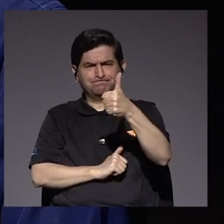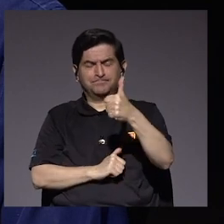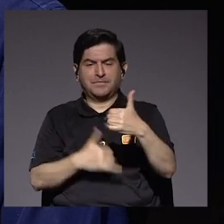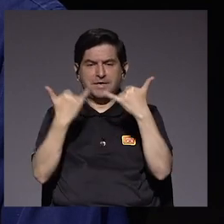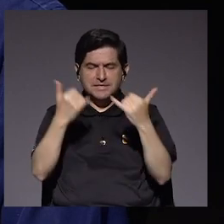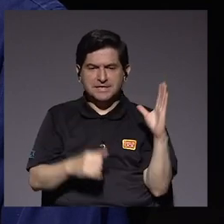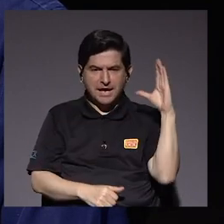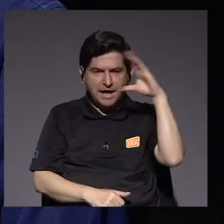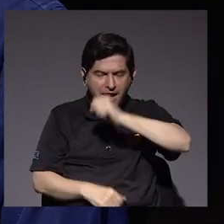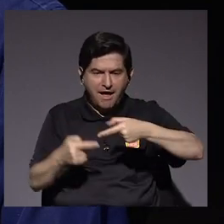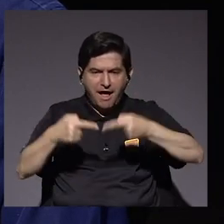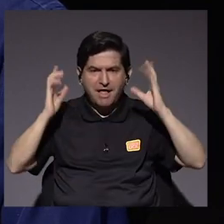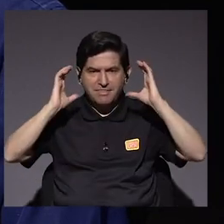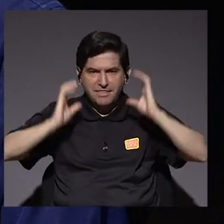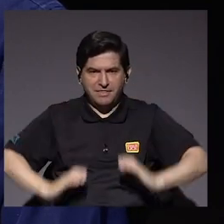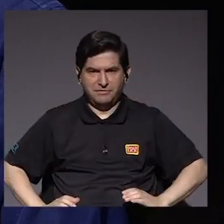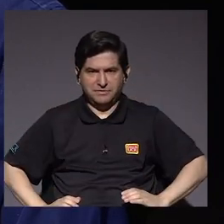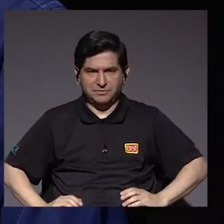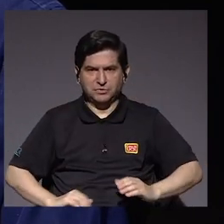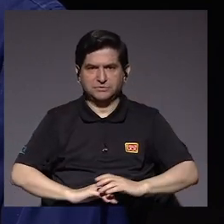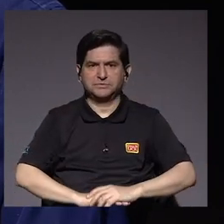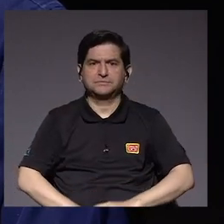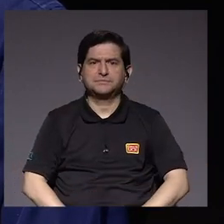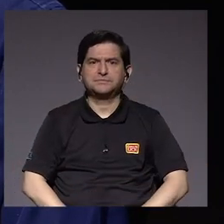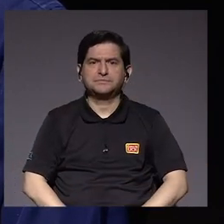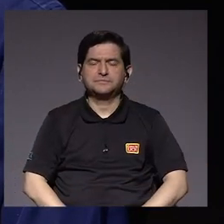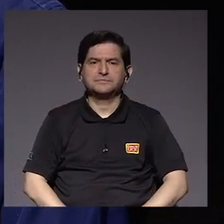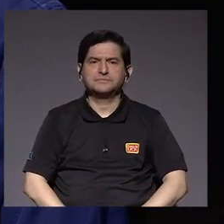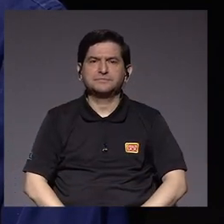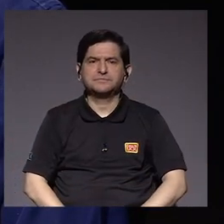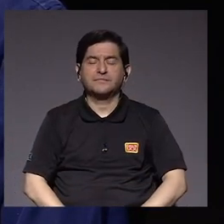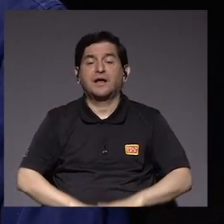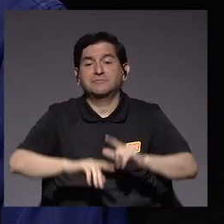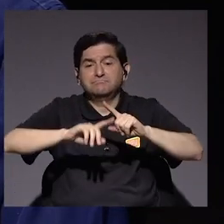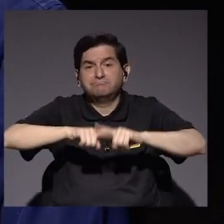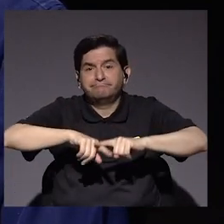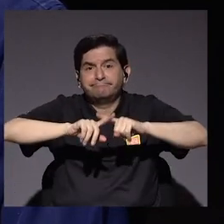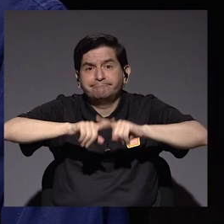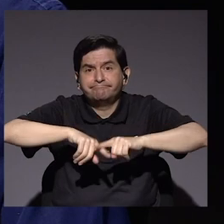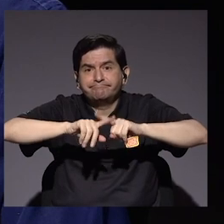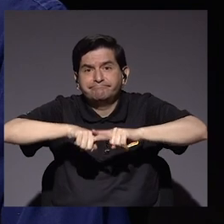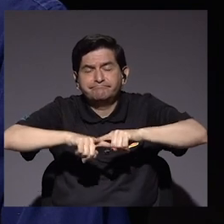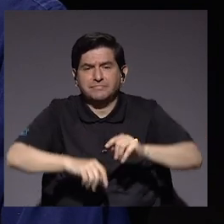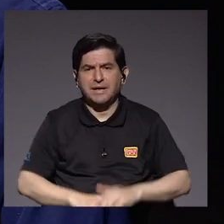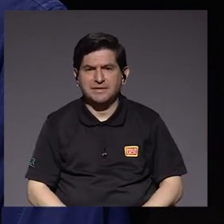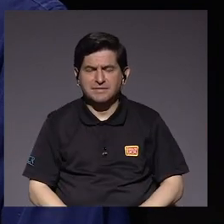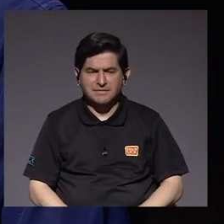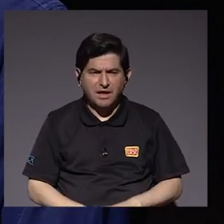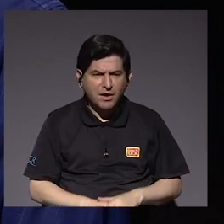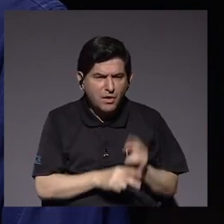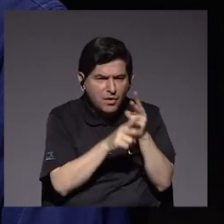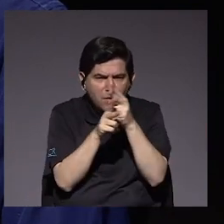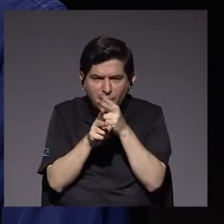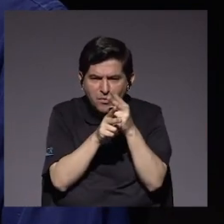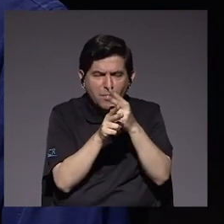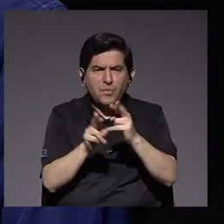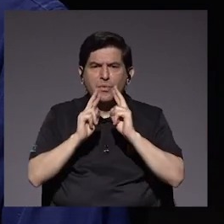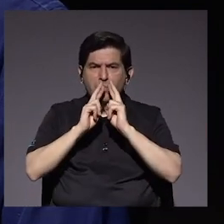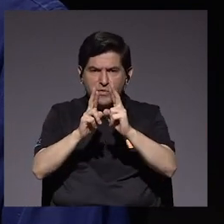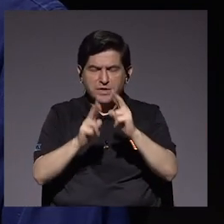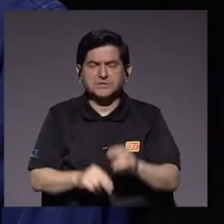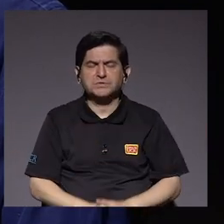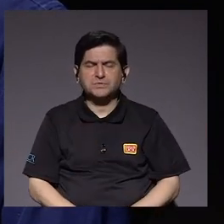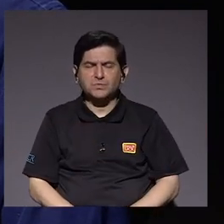Detectamos ya los anticuerpos y depende de cómo estamos monitoreando la respuesta